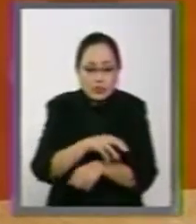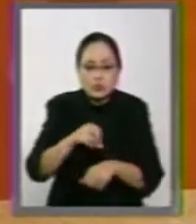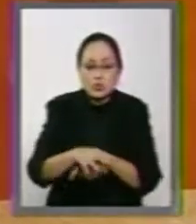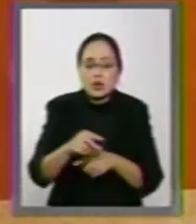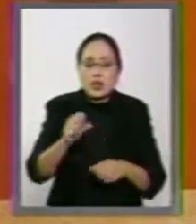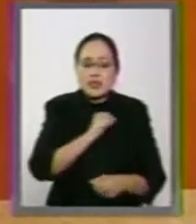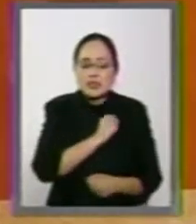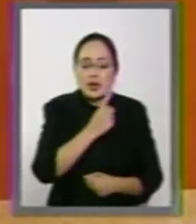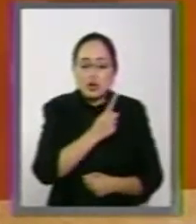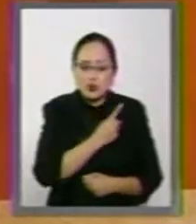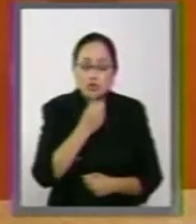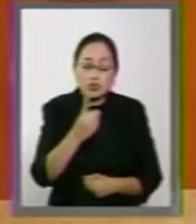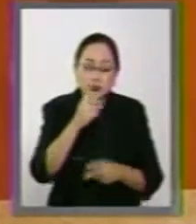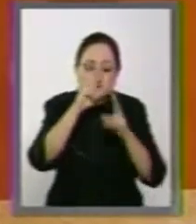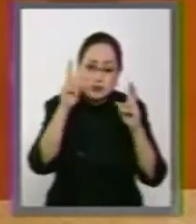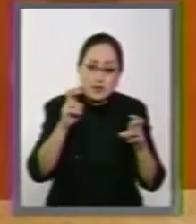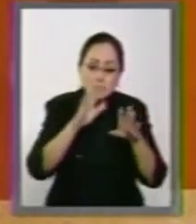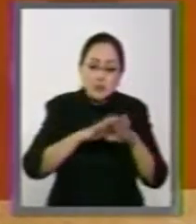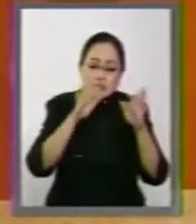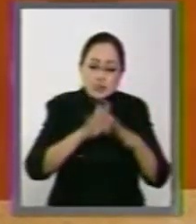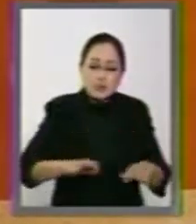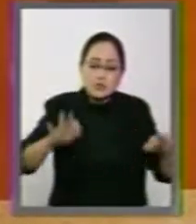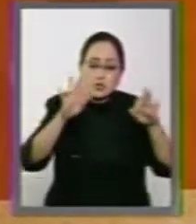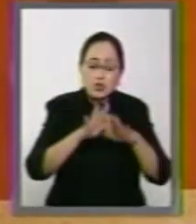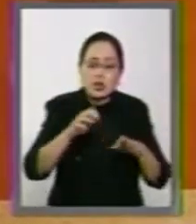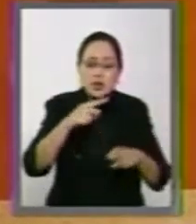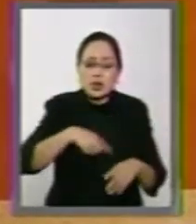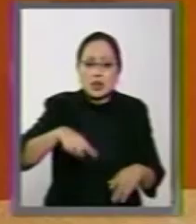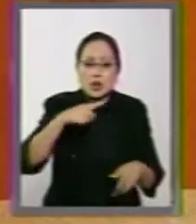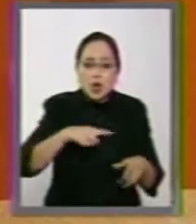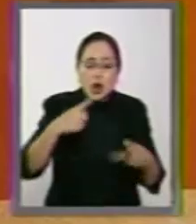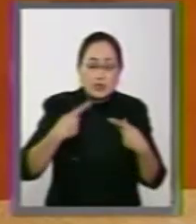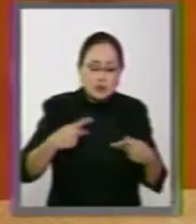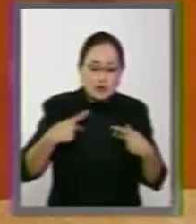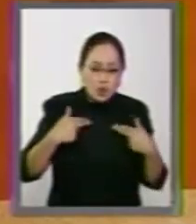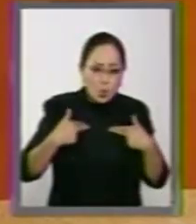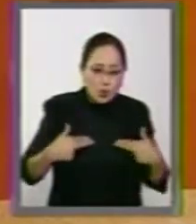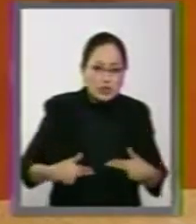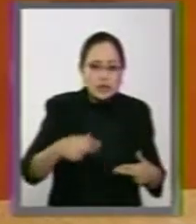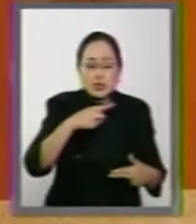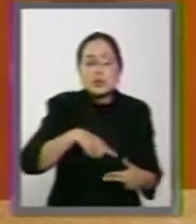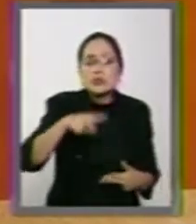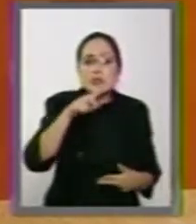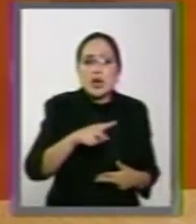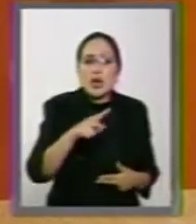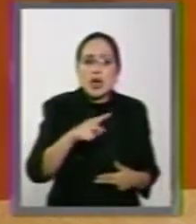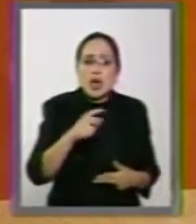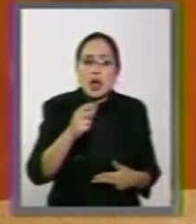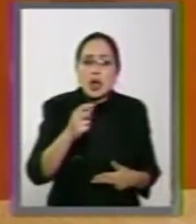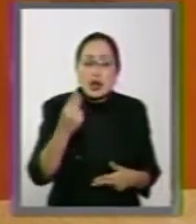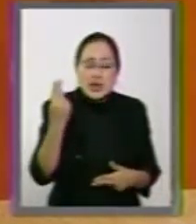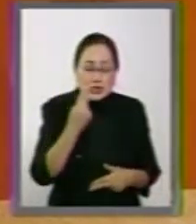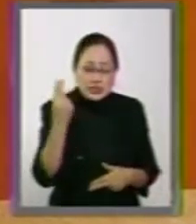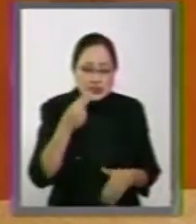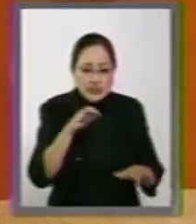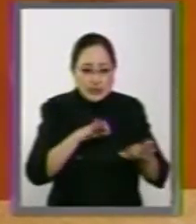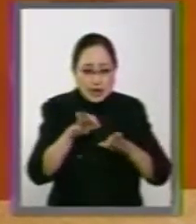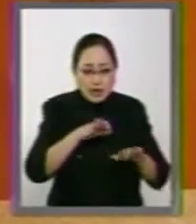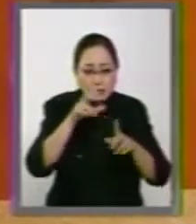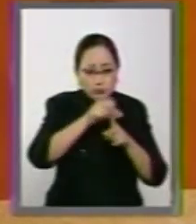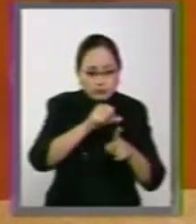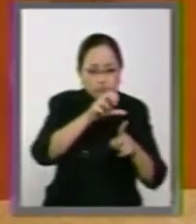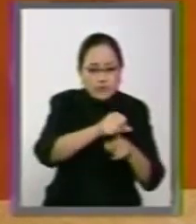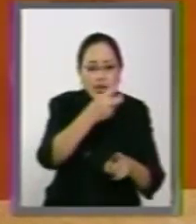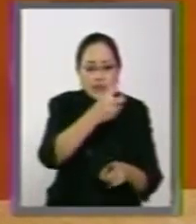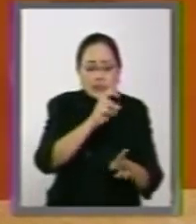la salud, son los grandes temas que la humanidad hoy por hoy se ha planteado trabajar y definitivamente